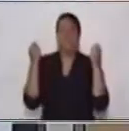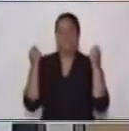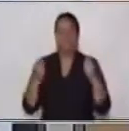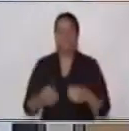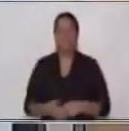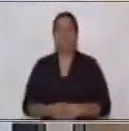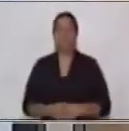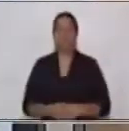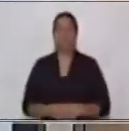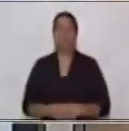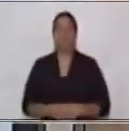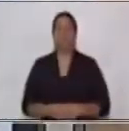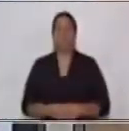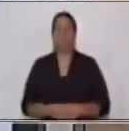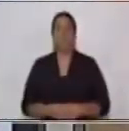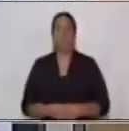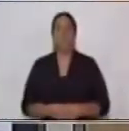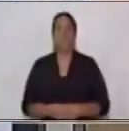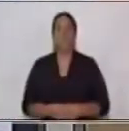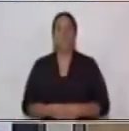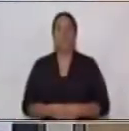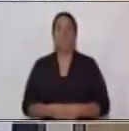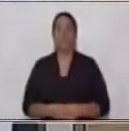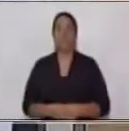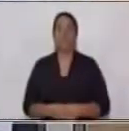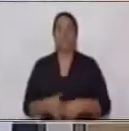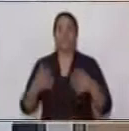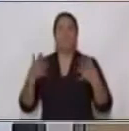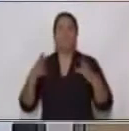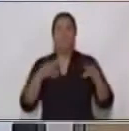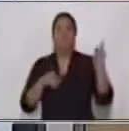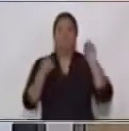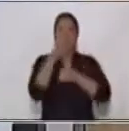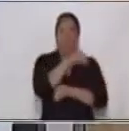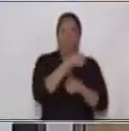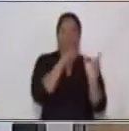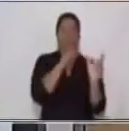¿sí? ya lo pasamos al sujeto